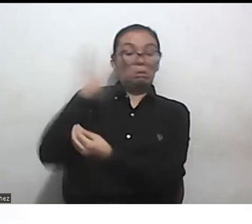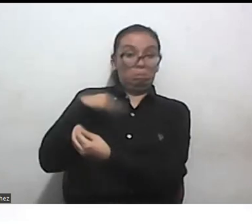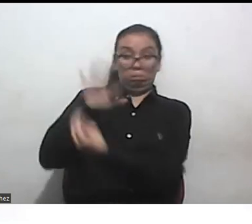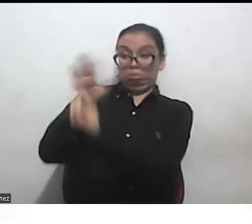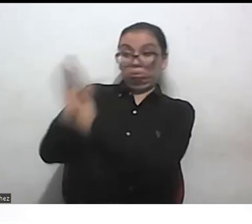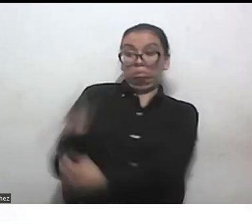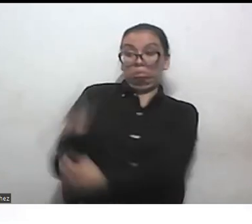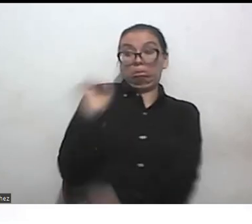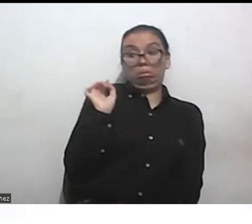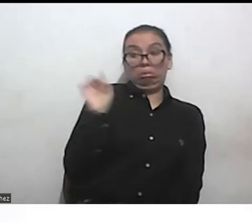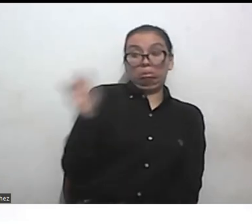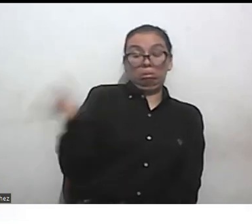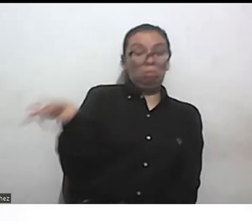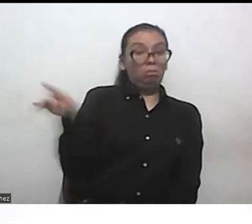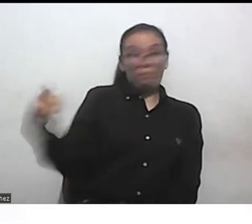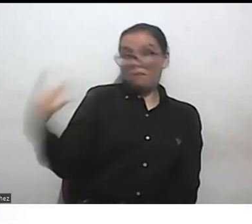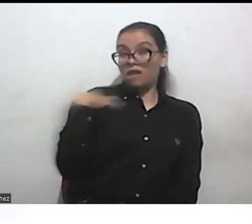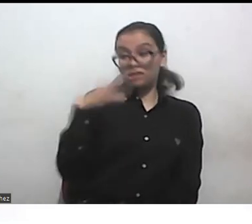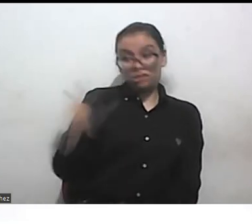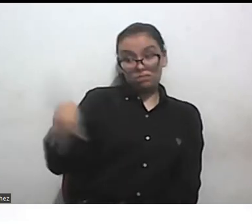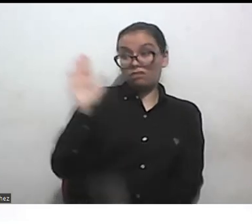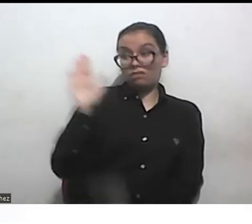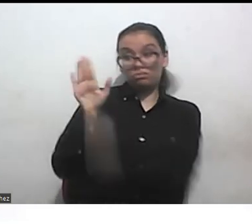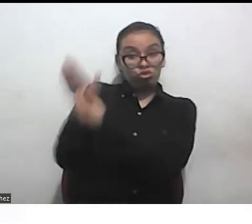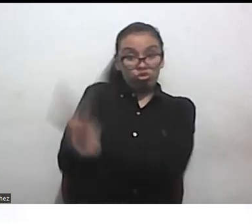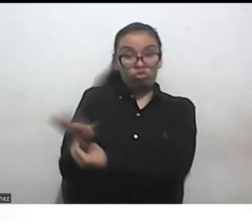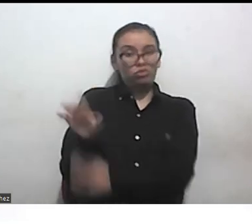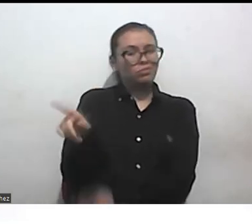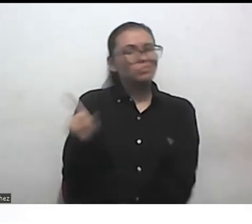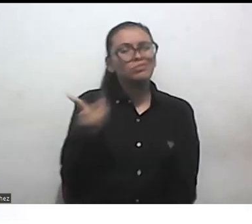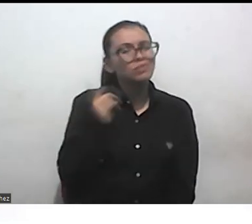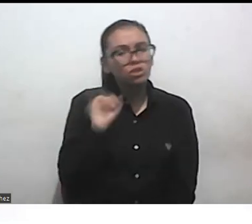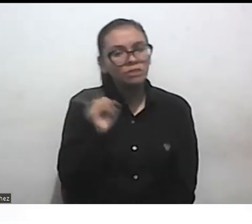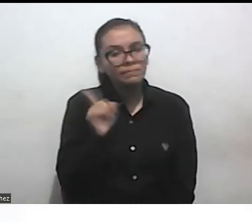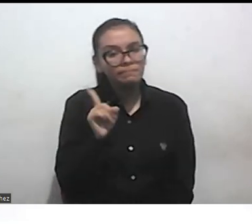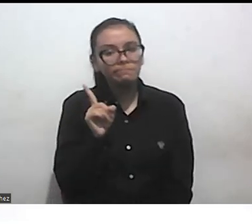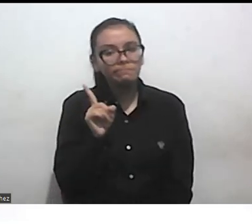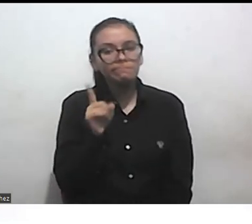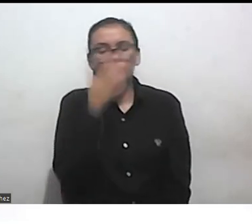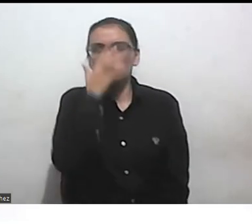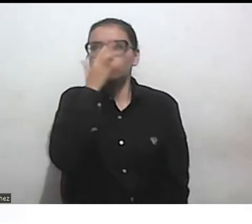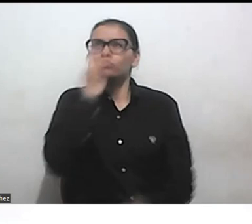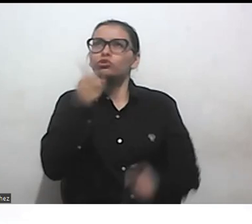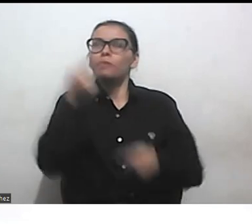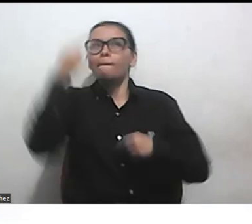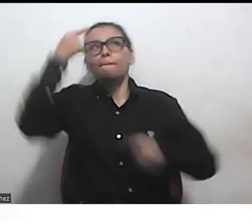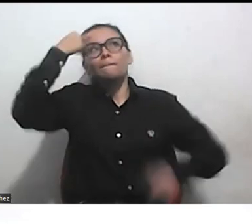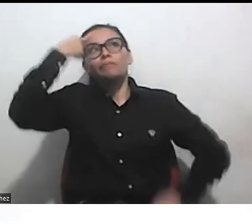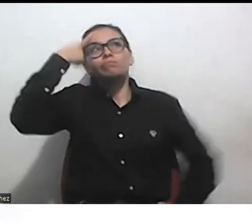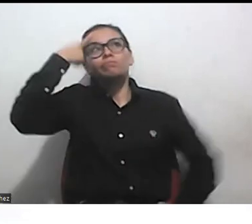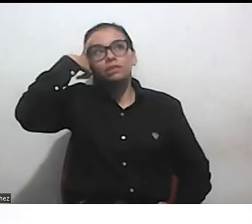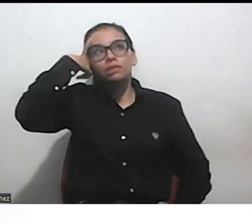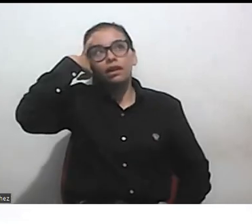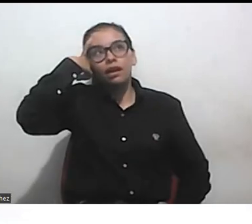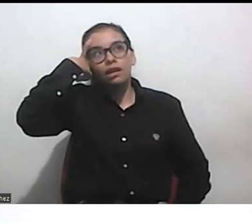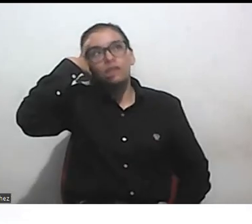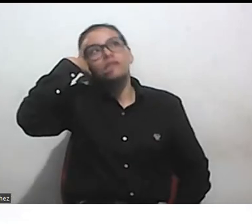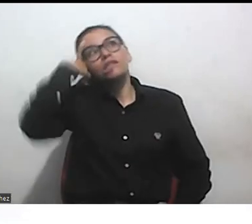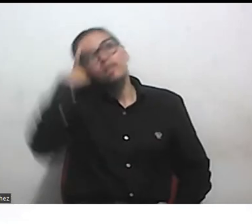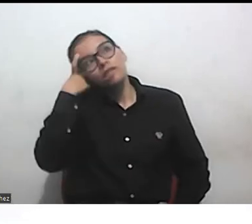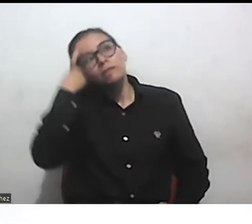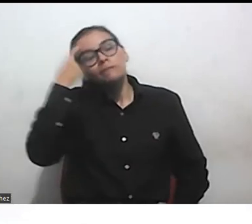en contra de eso es en pensar y en retomar los